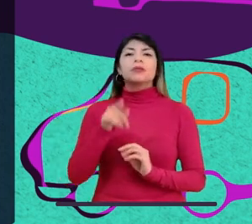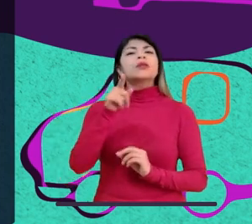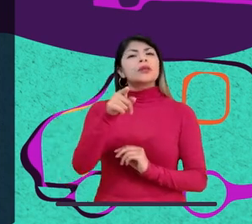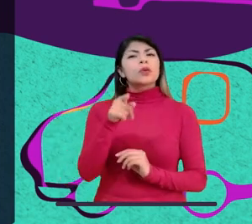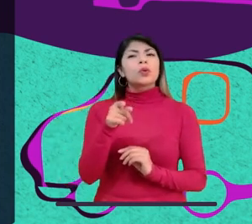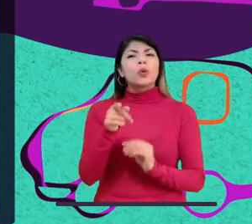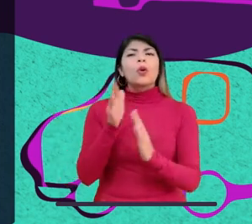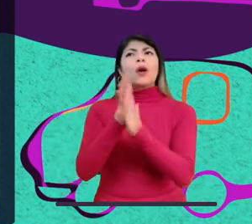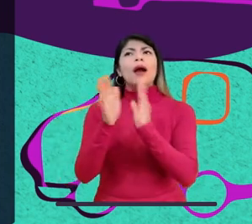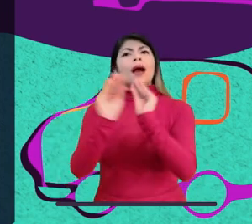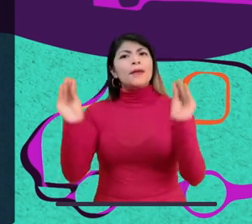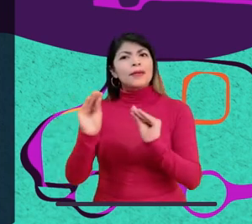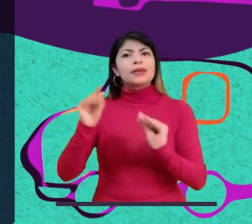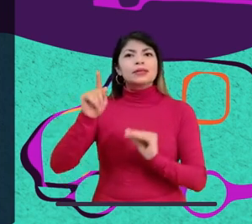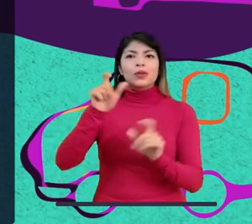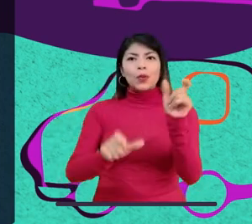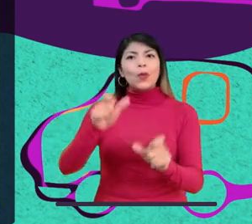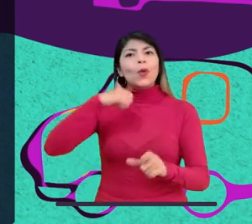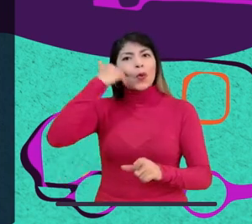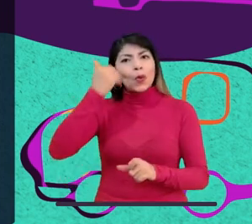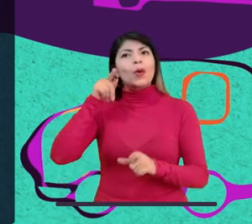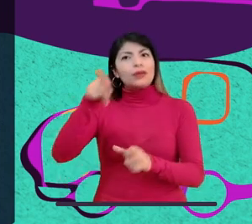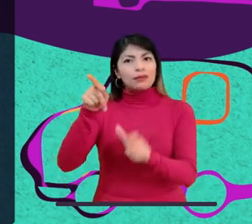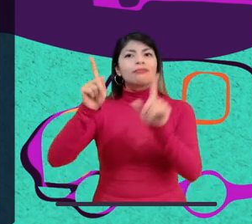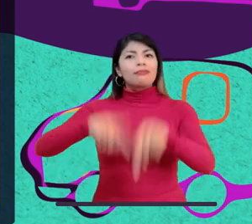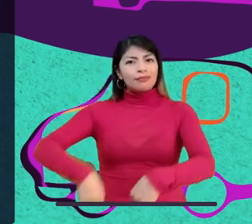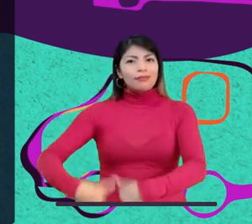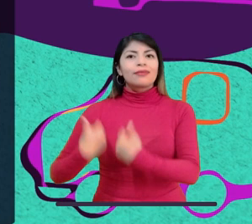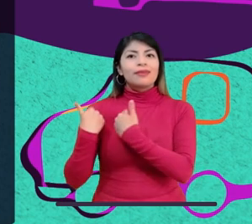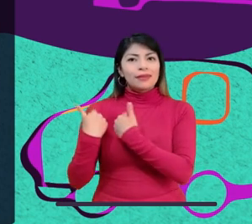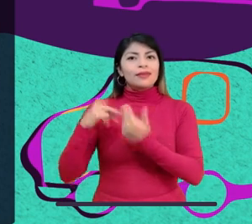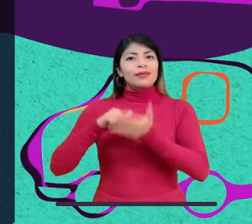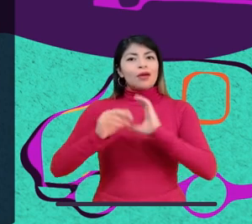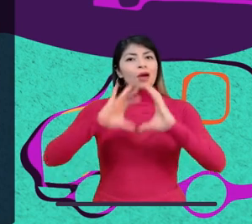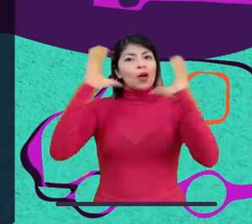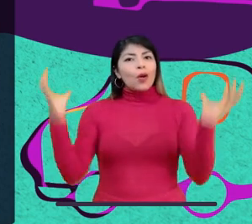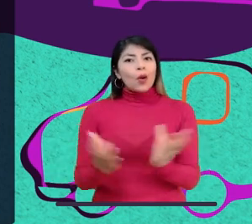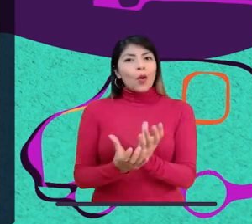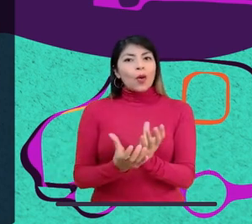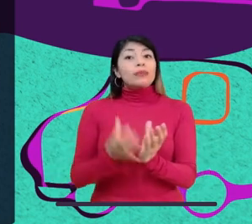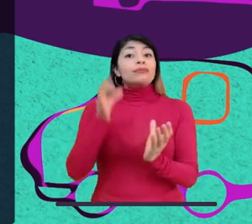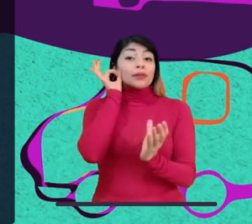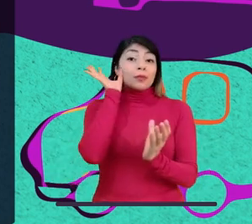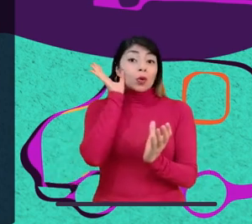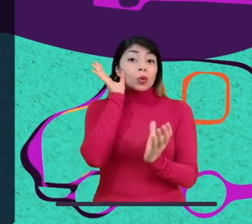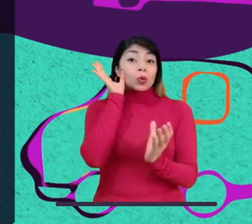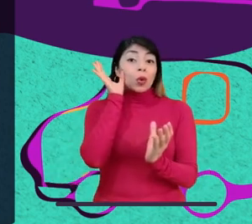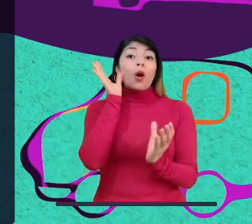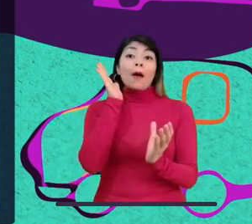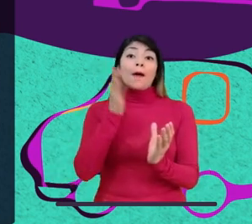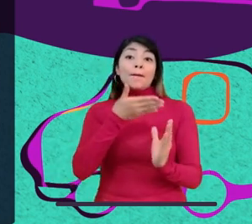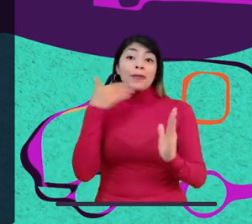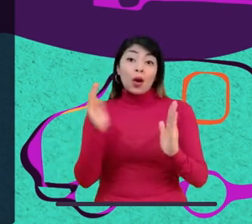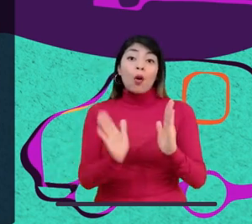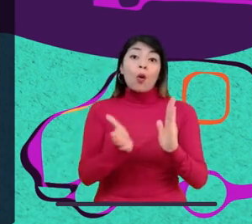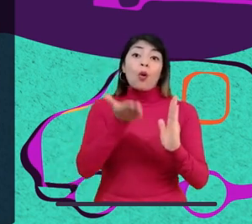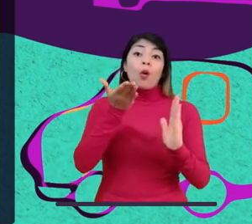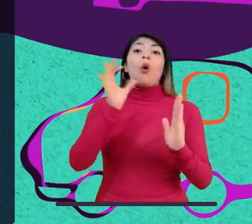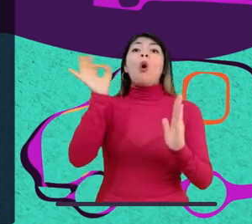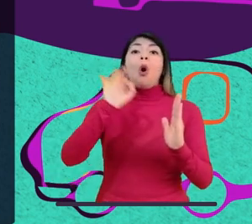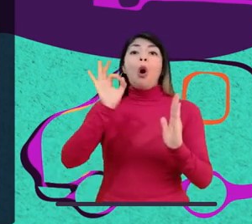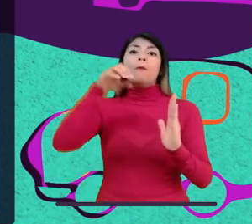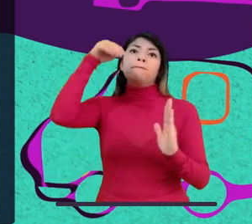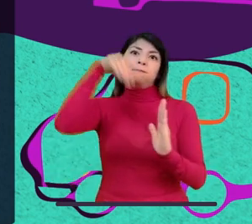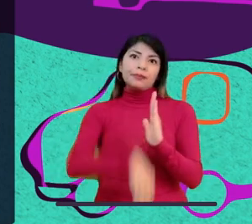darían a los adultos y también fueran conscientes que ellos también son responsables de que nuestro planeta o mejore o empeore?